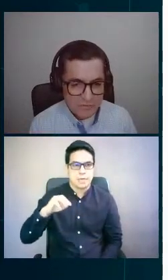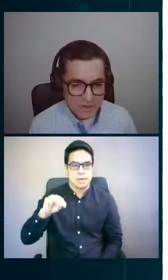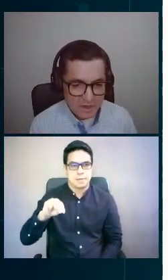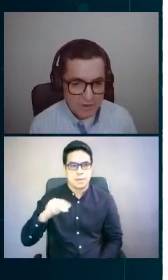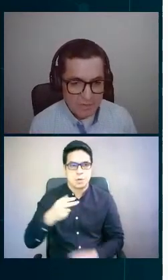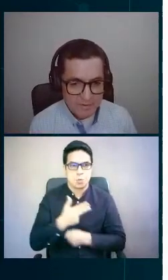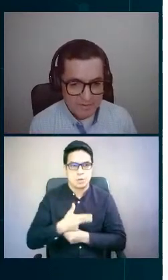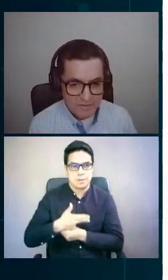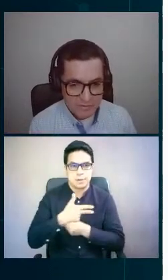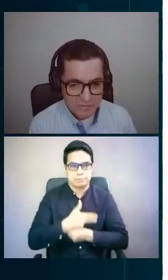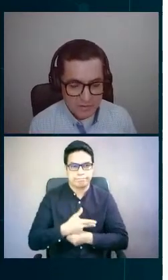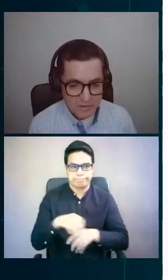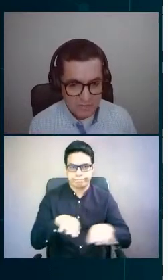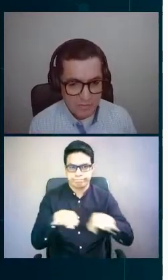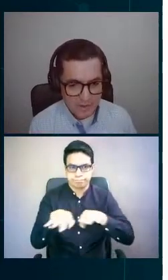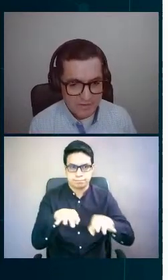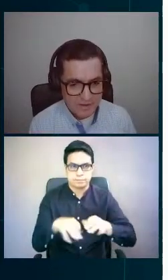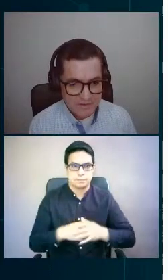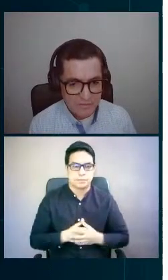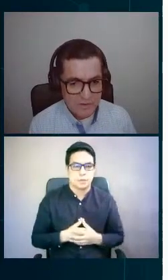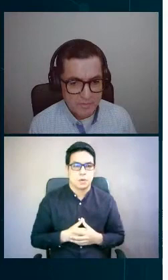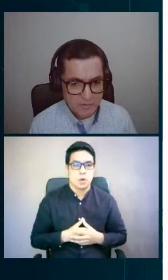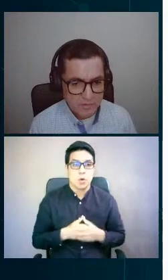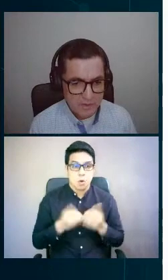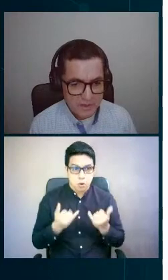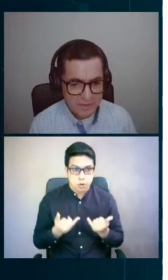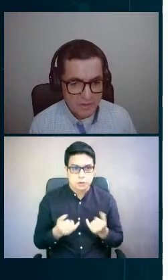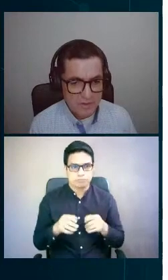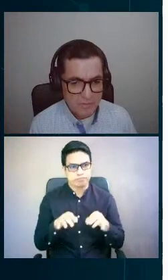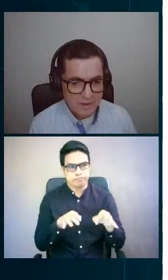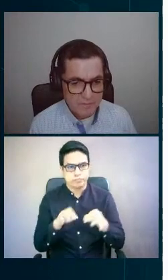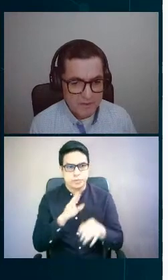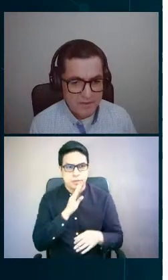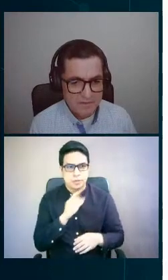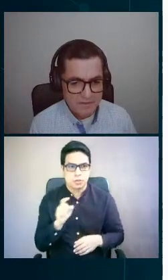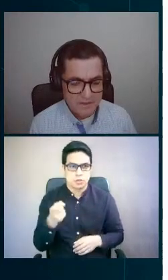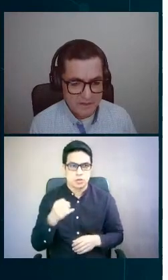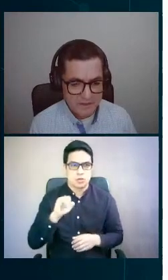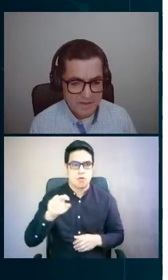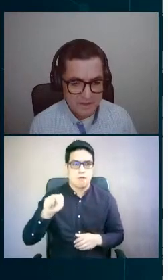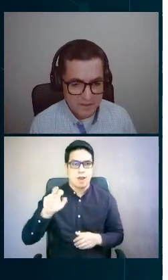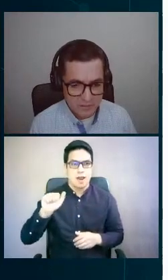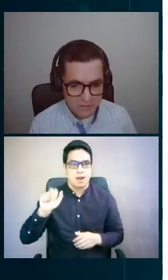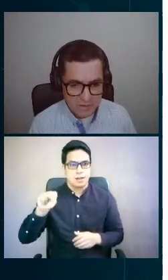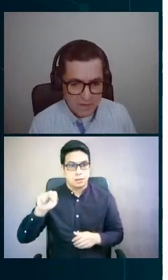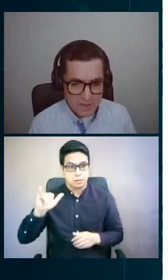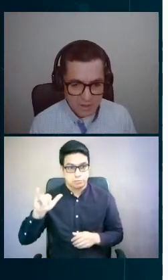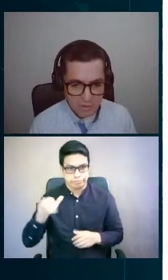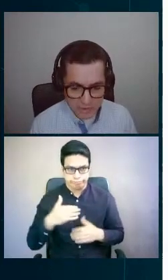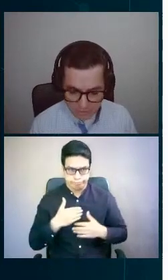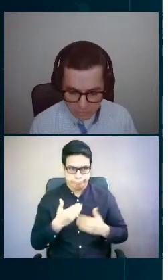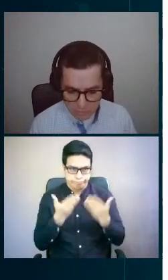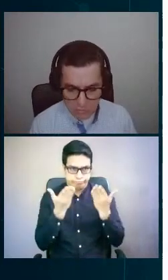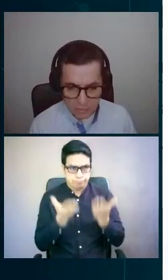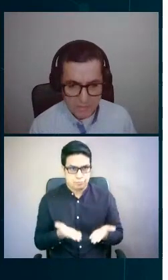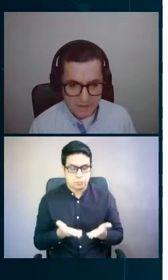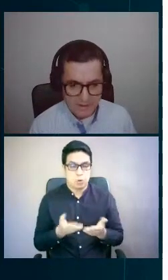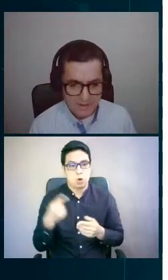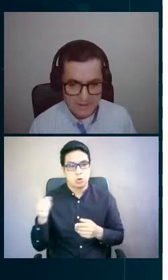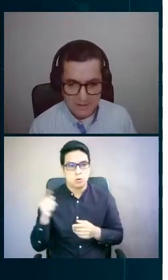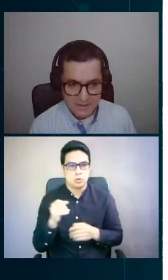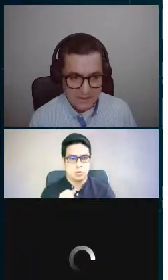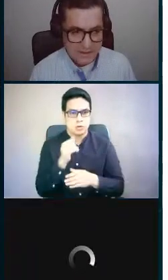Estamos a cargo de la presentación Giovanni Salazar, servidor, el ingeniero Samuel Ramírez y el ingeniero Roberto